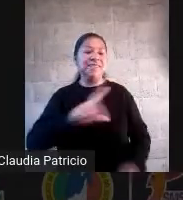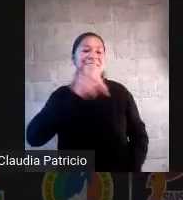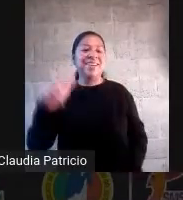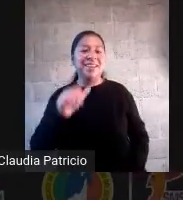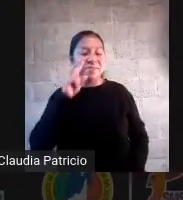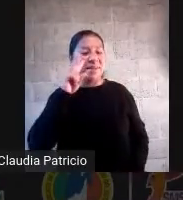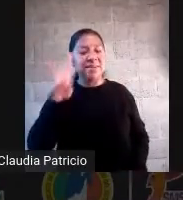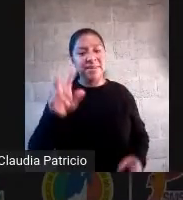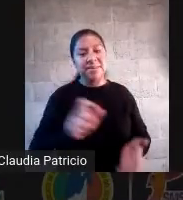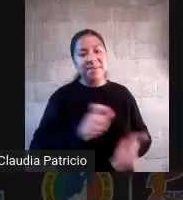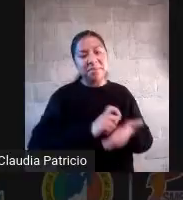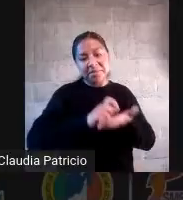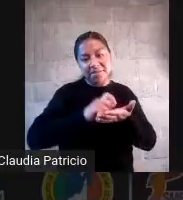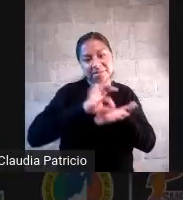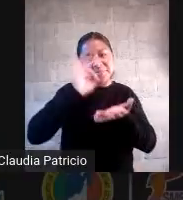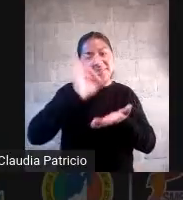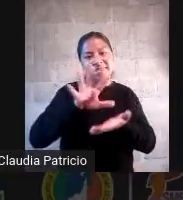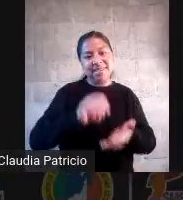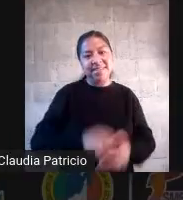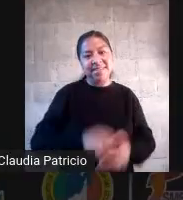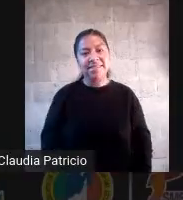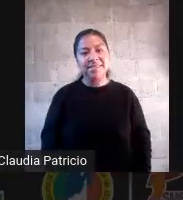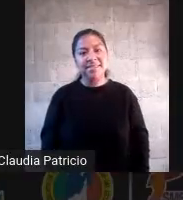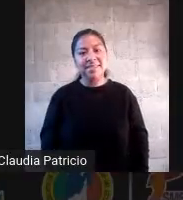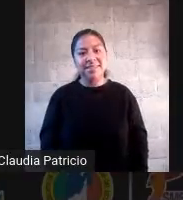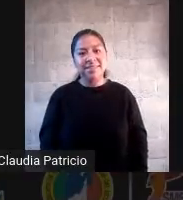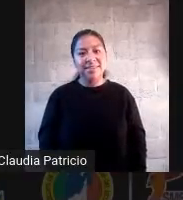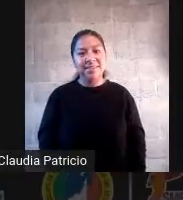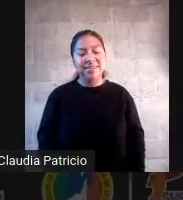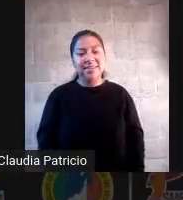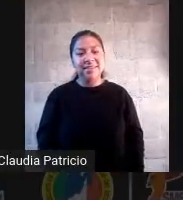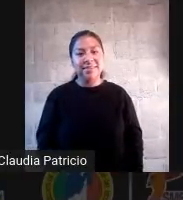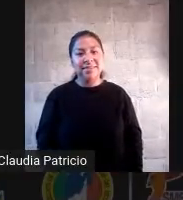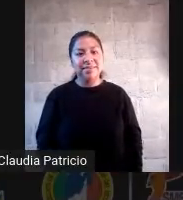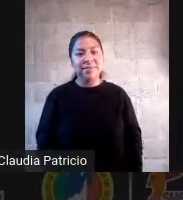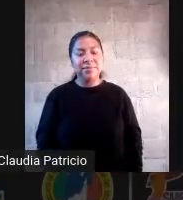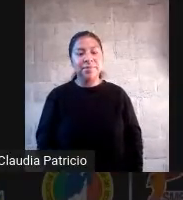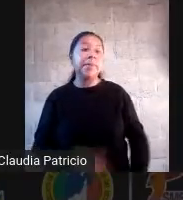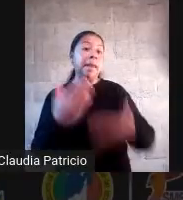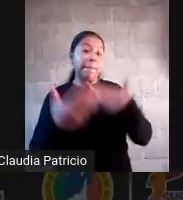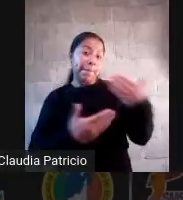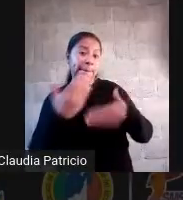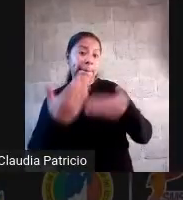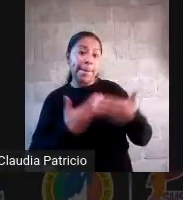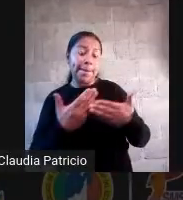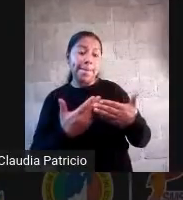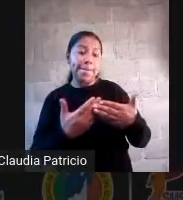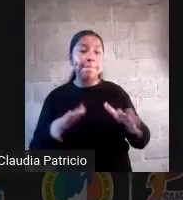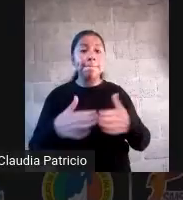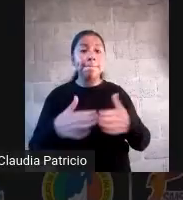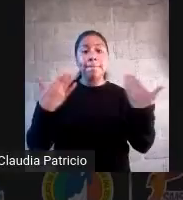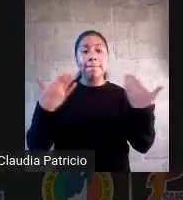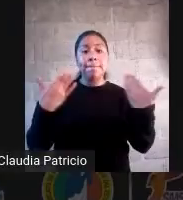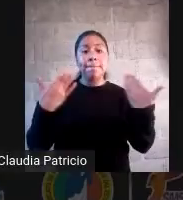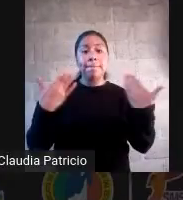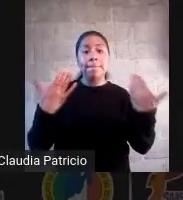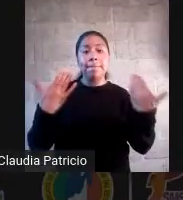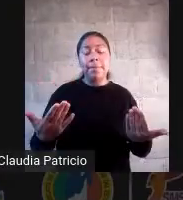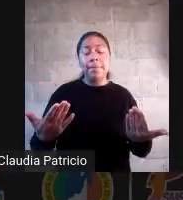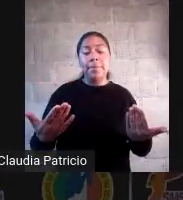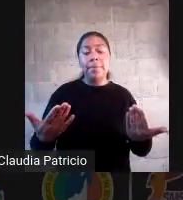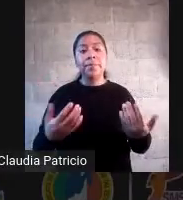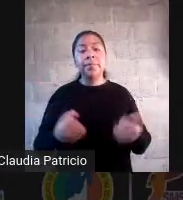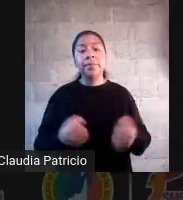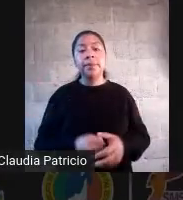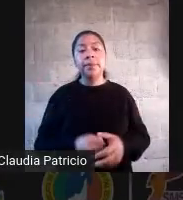Voy a compartir ahora, antes de pasar al formato de diseño y de la situación didáctica, para ponerles